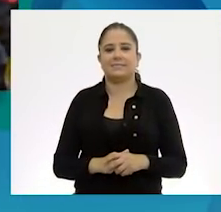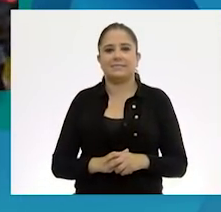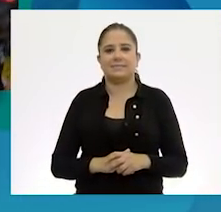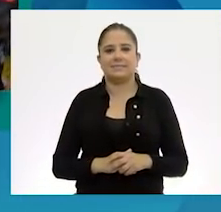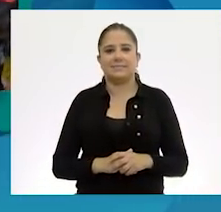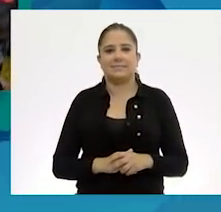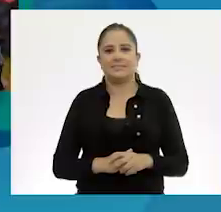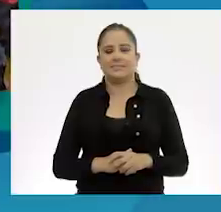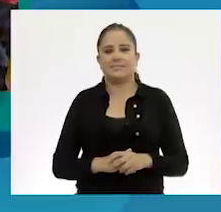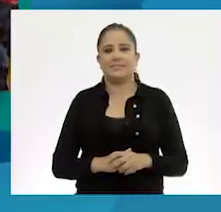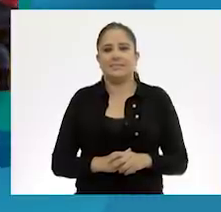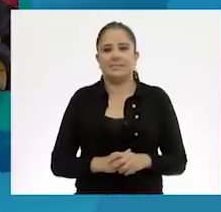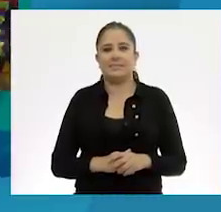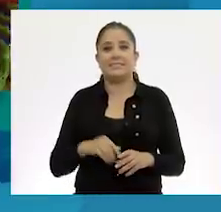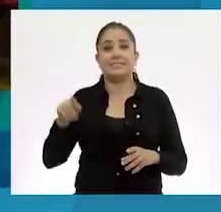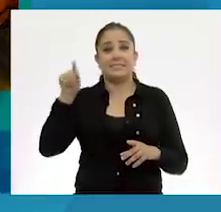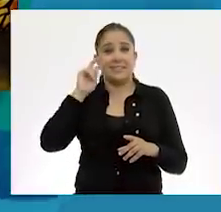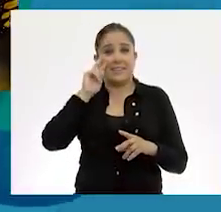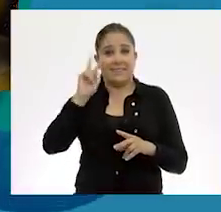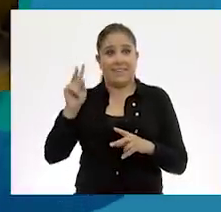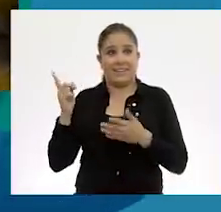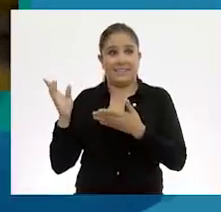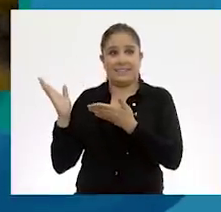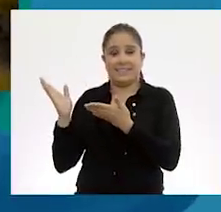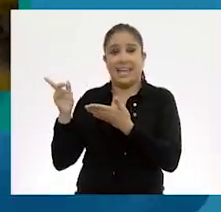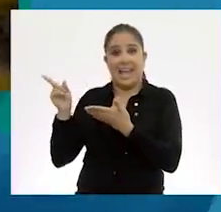Esta, si bien ves aquí,